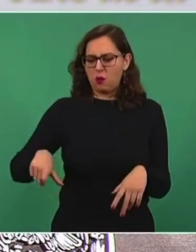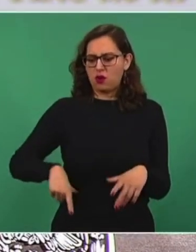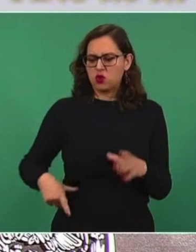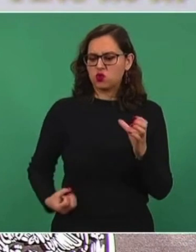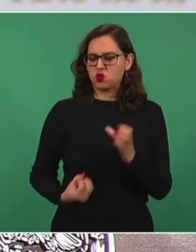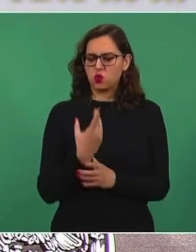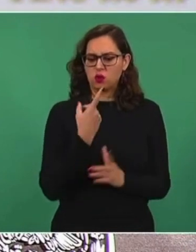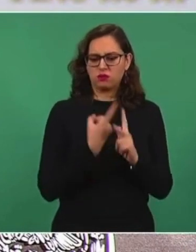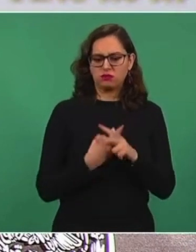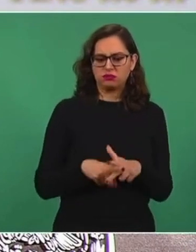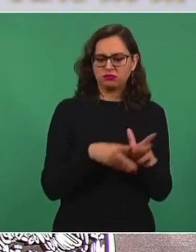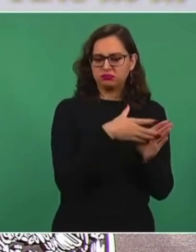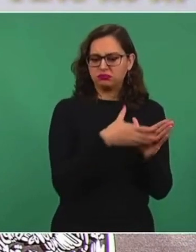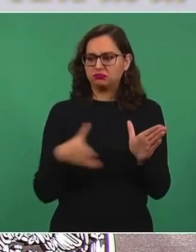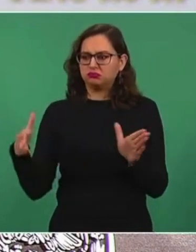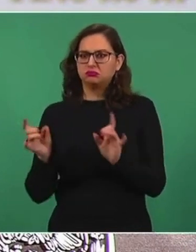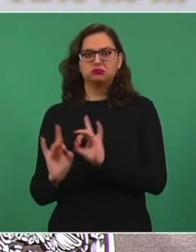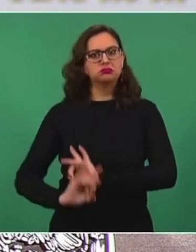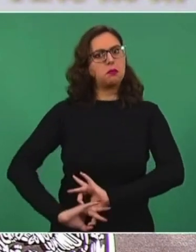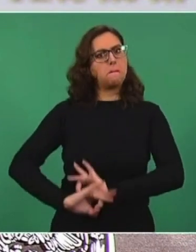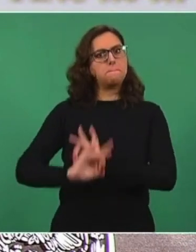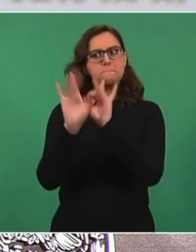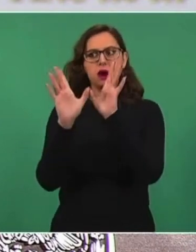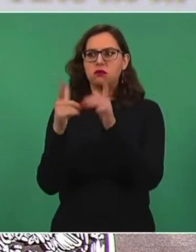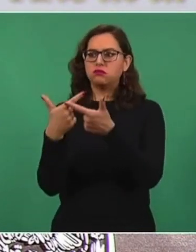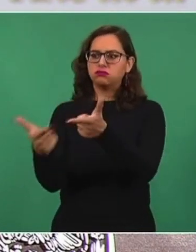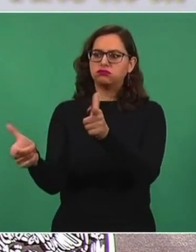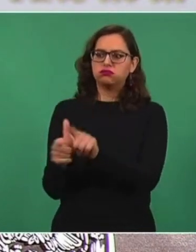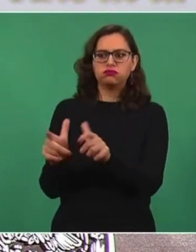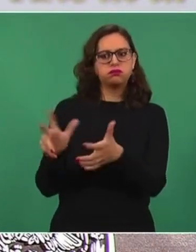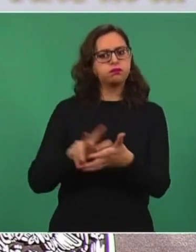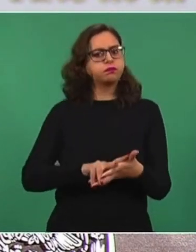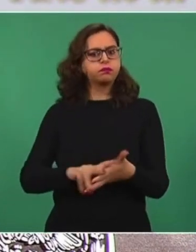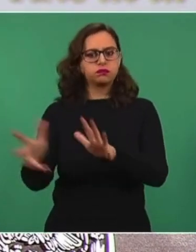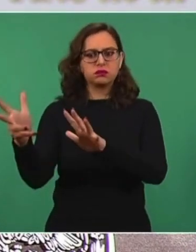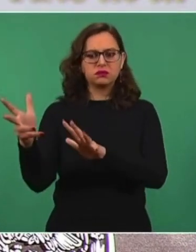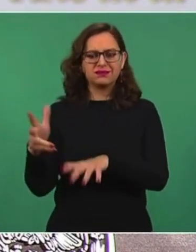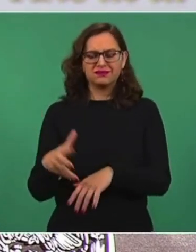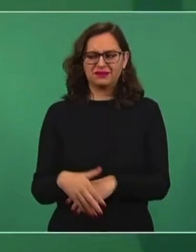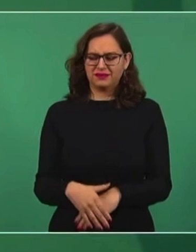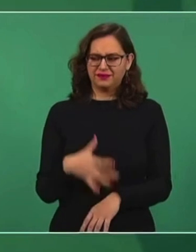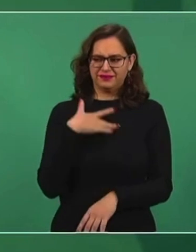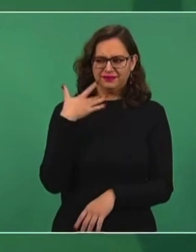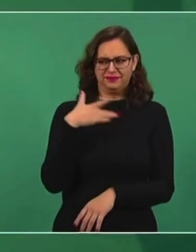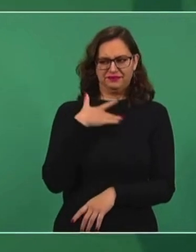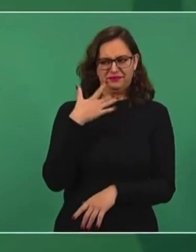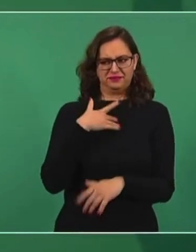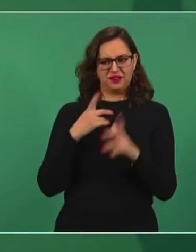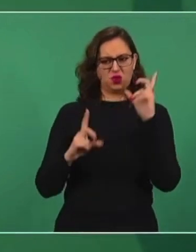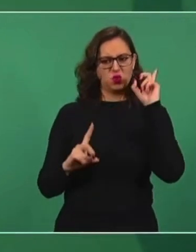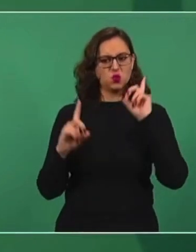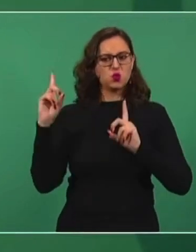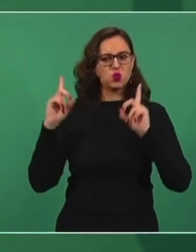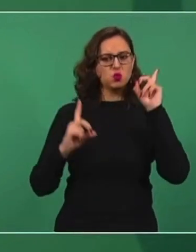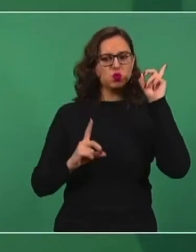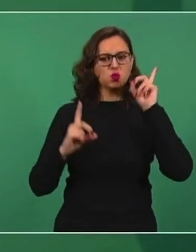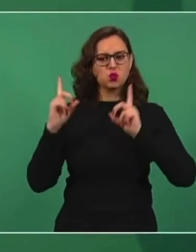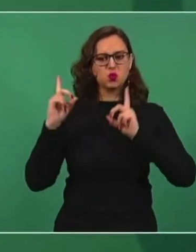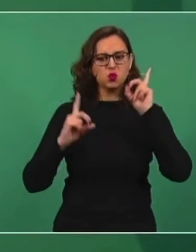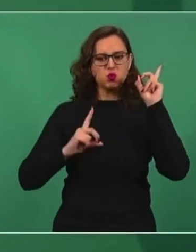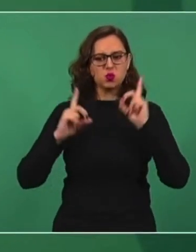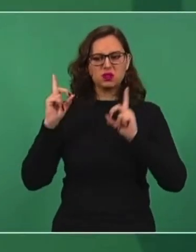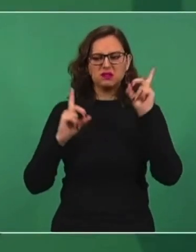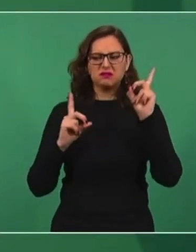hasta desconfío sobre